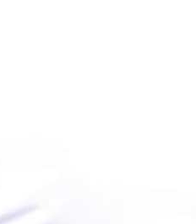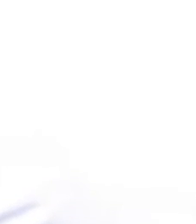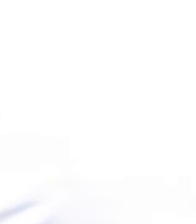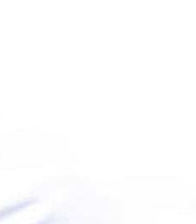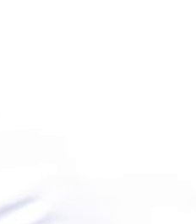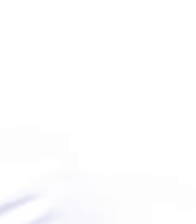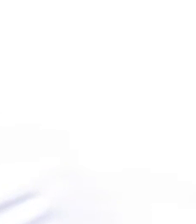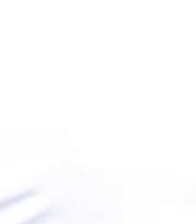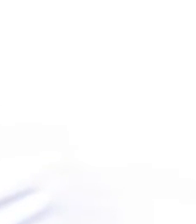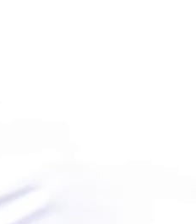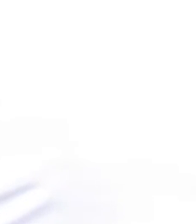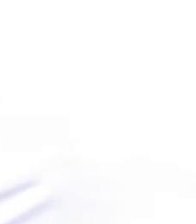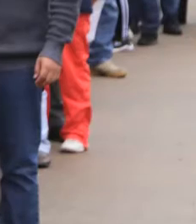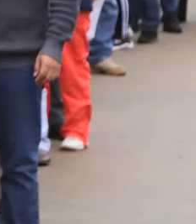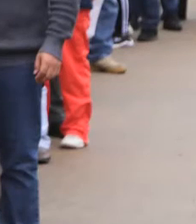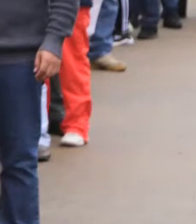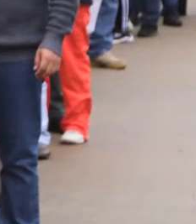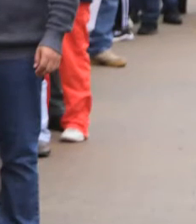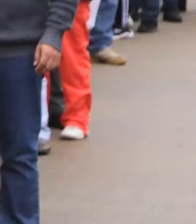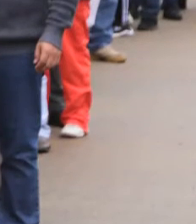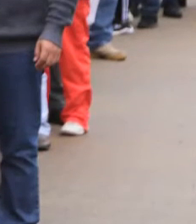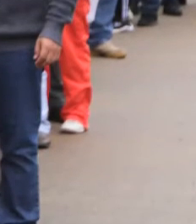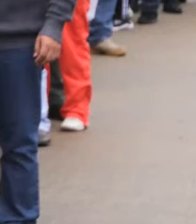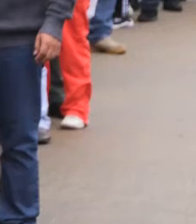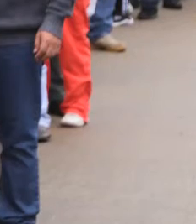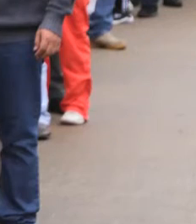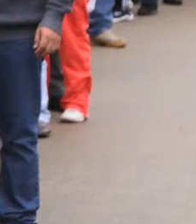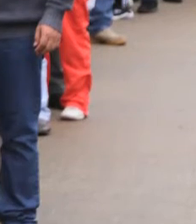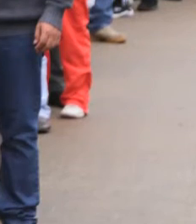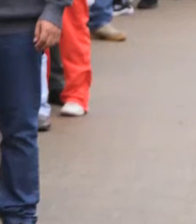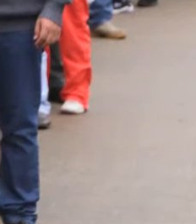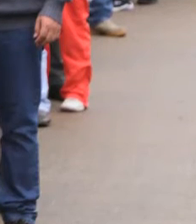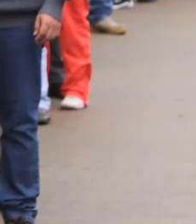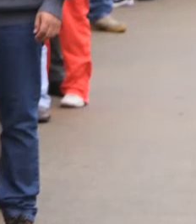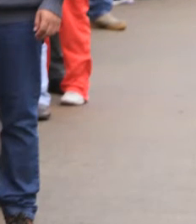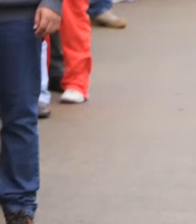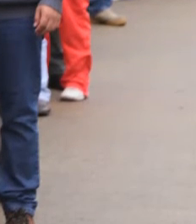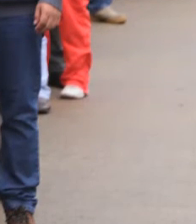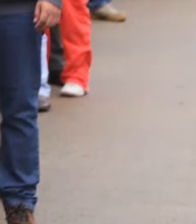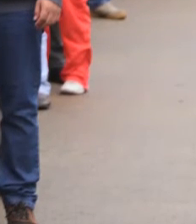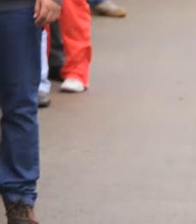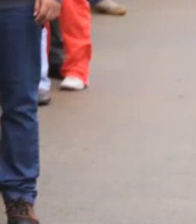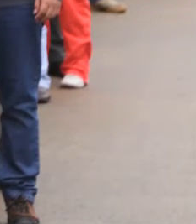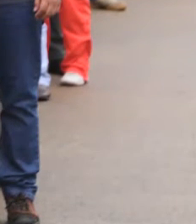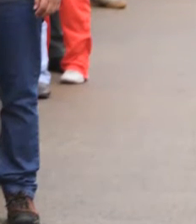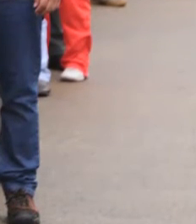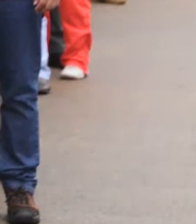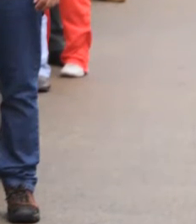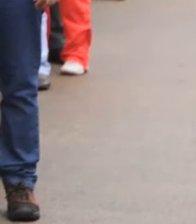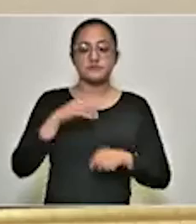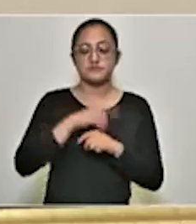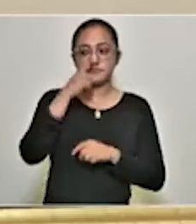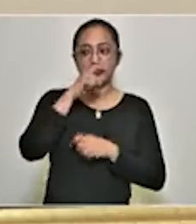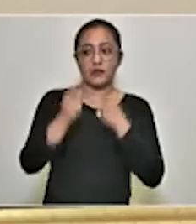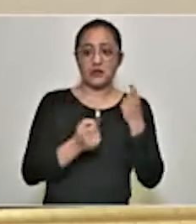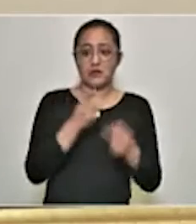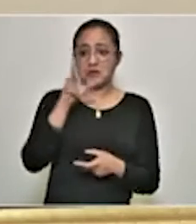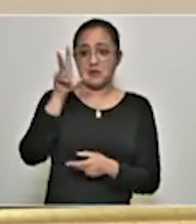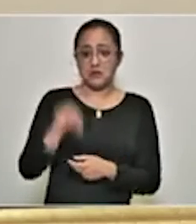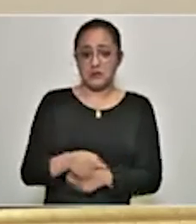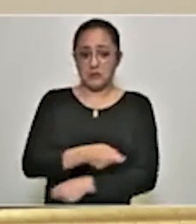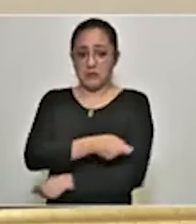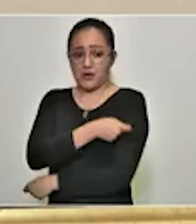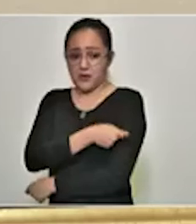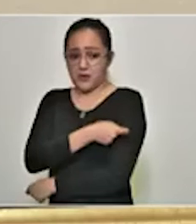lugares a todas aquellas personas que no hayan recibido el biótico, a no ser que viole sus derechos. Establecer restricciones para los que no se han vacunado,